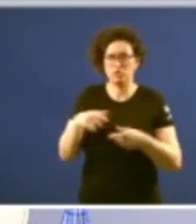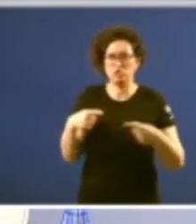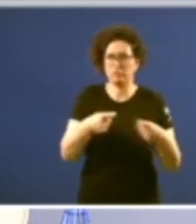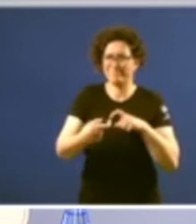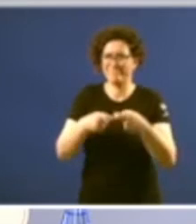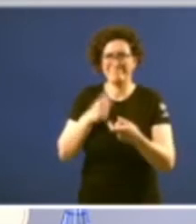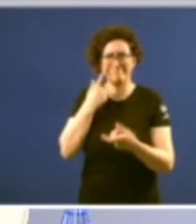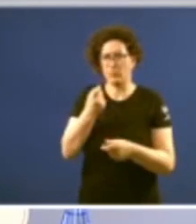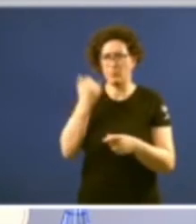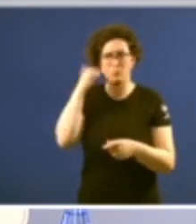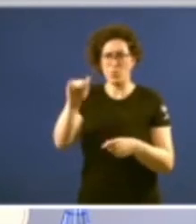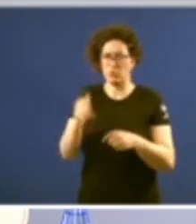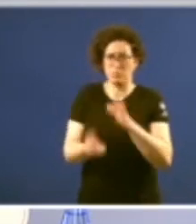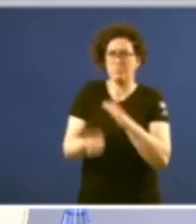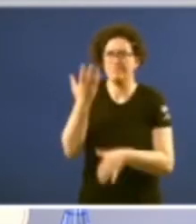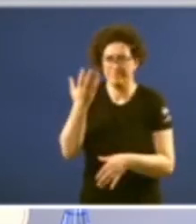aflorar